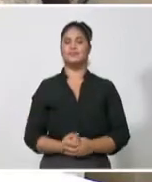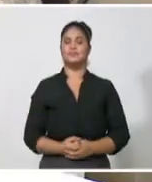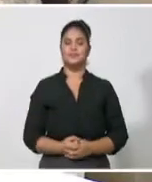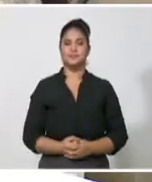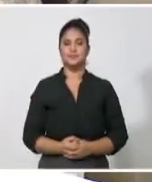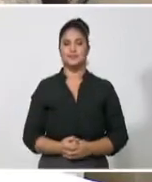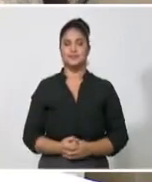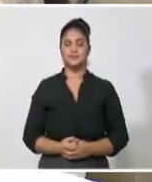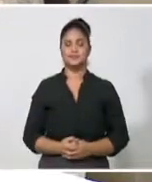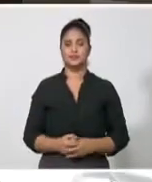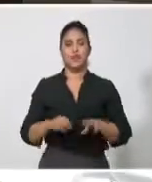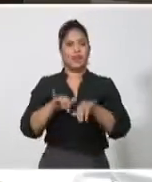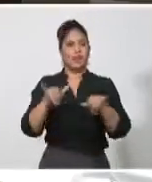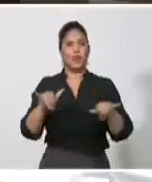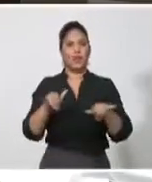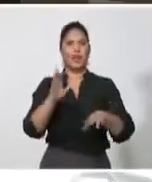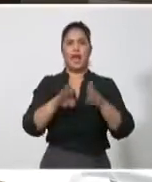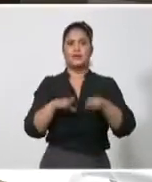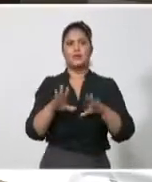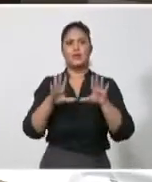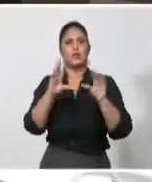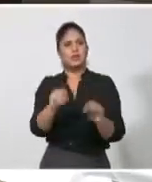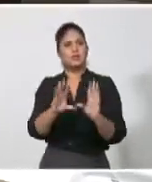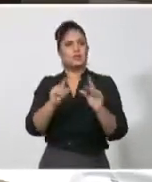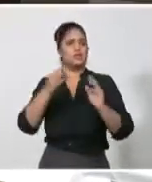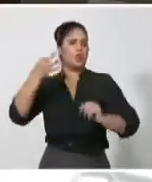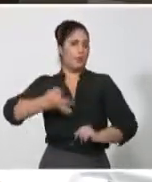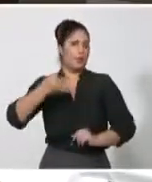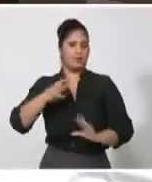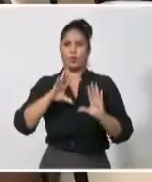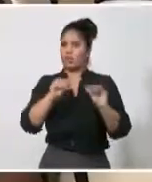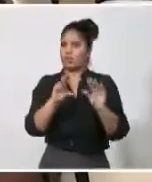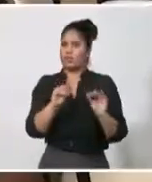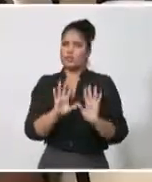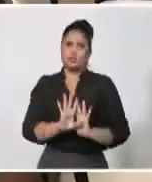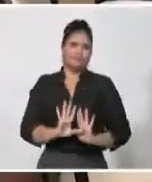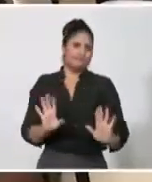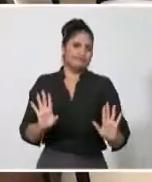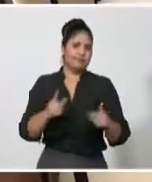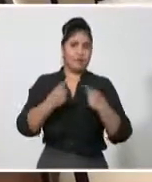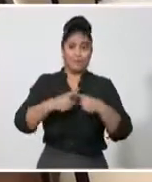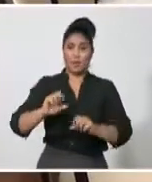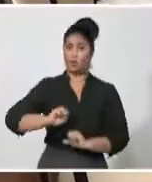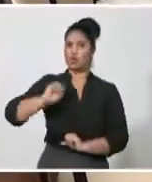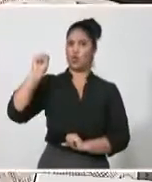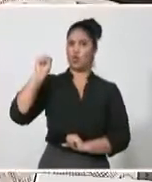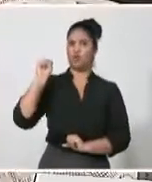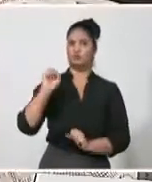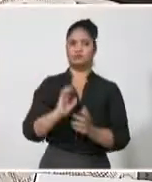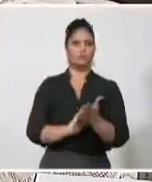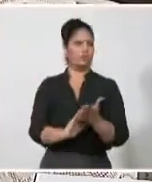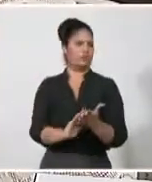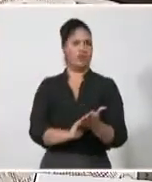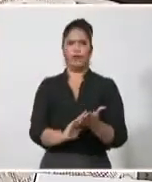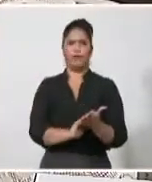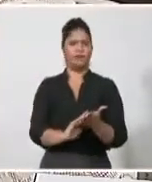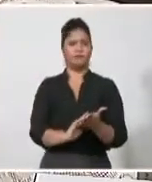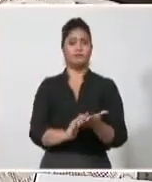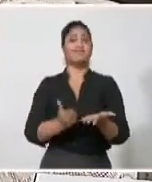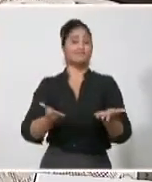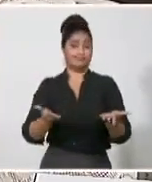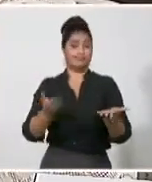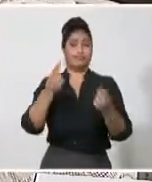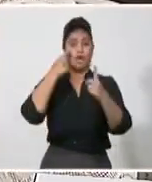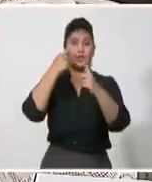en consigna y repetirlo y no lograrlo. El prestigio ganado por nuestro país nada ni nadie lo empañará porque